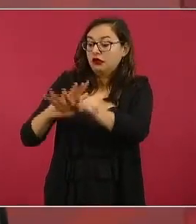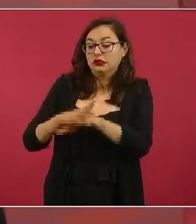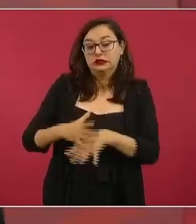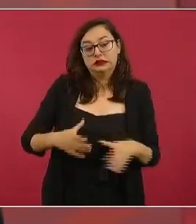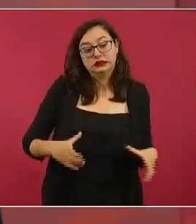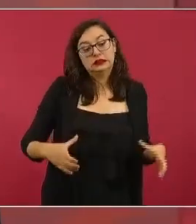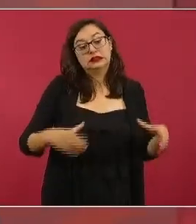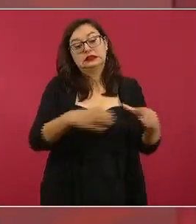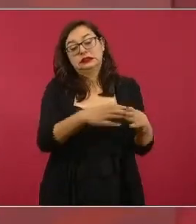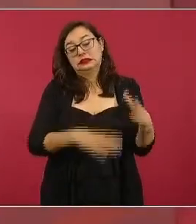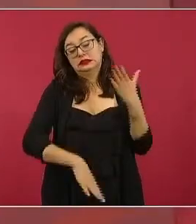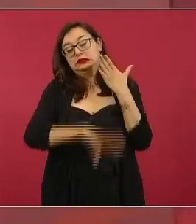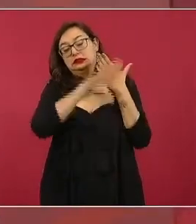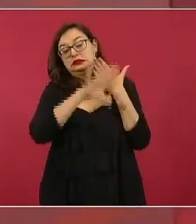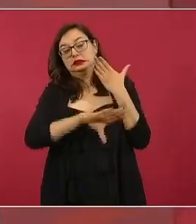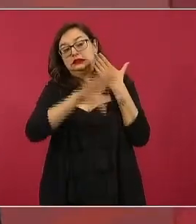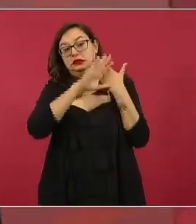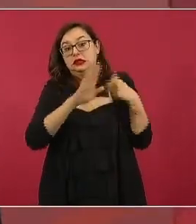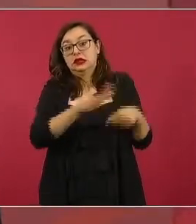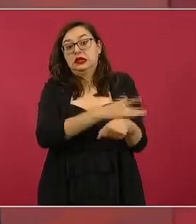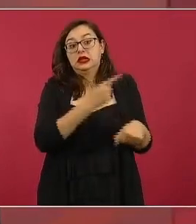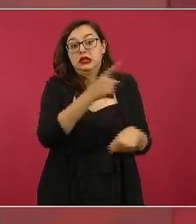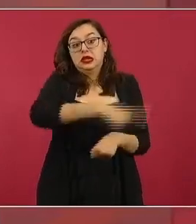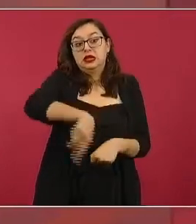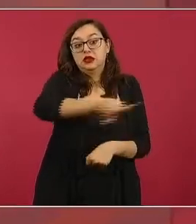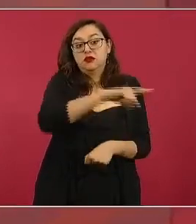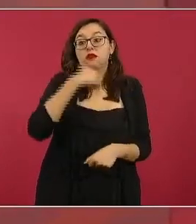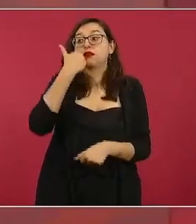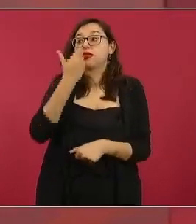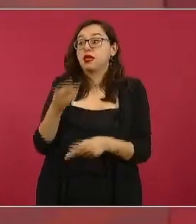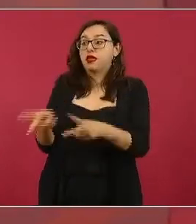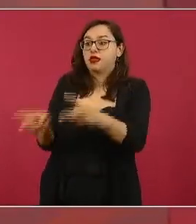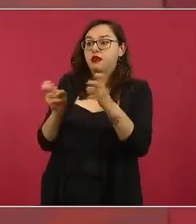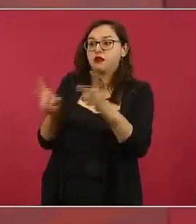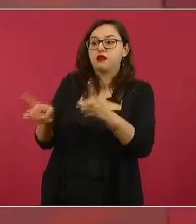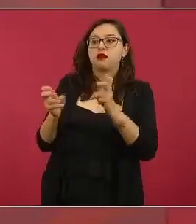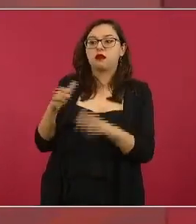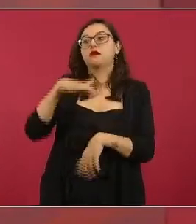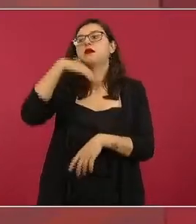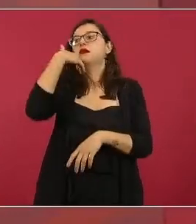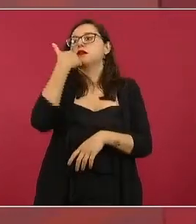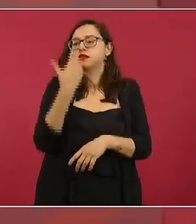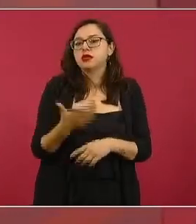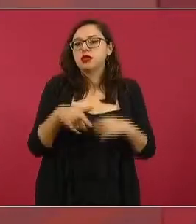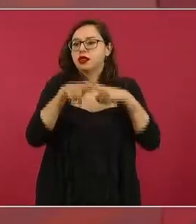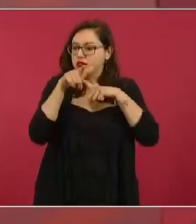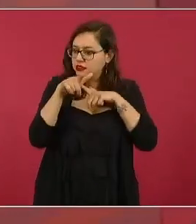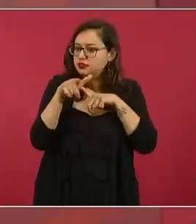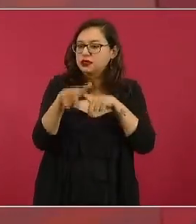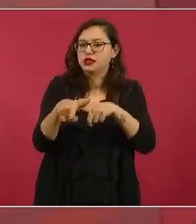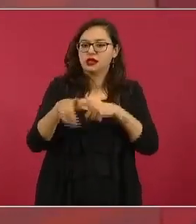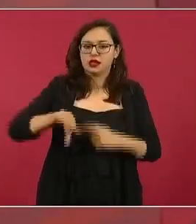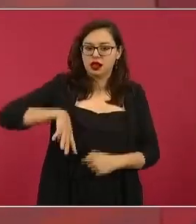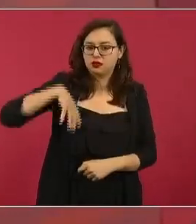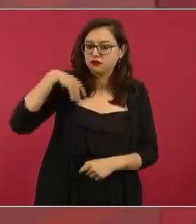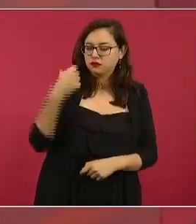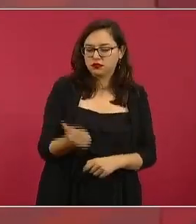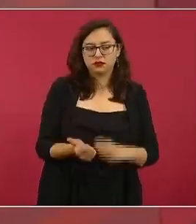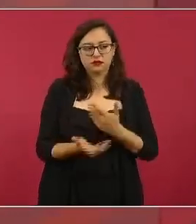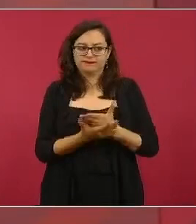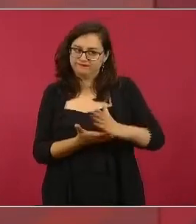de México y se dedicaban a saquear al país para hacer justicia y para ayudar al pueblo de México